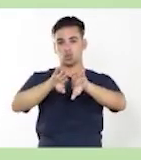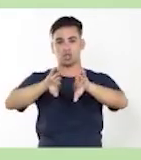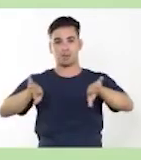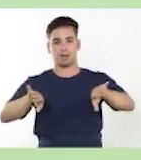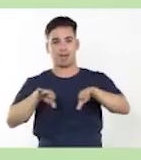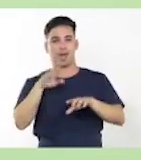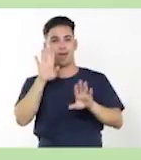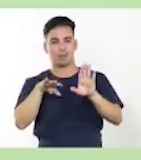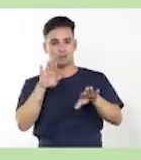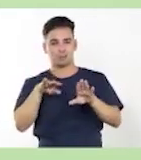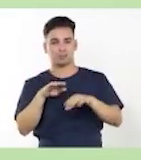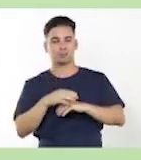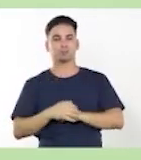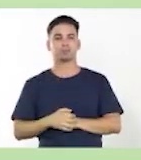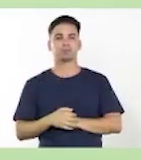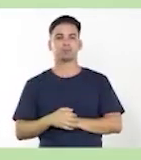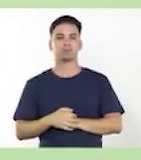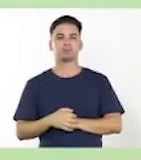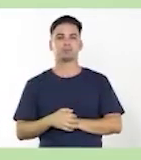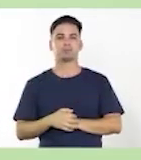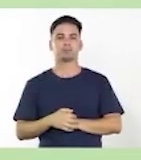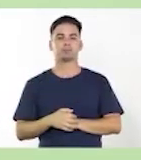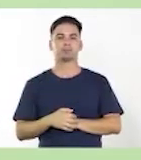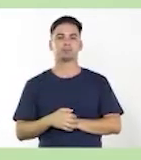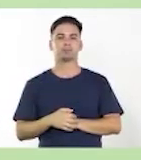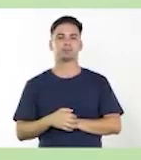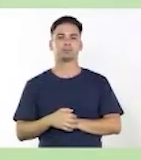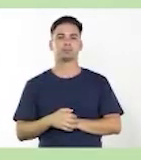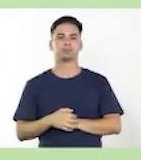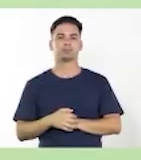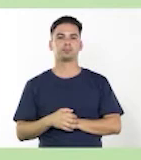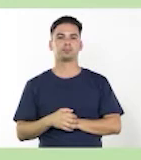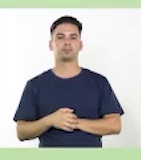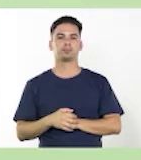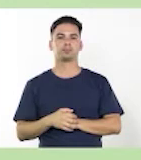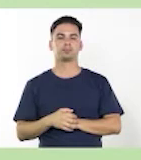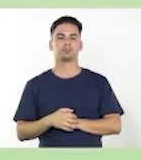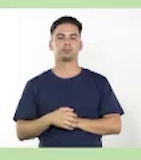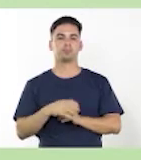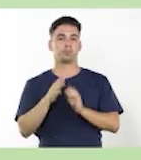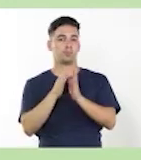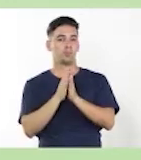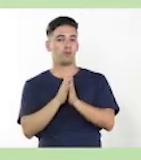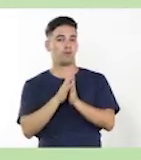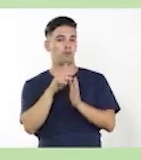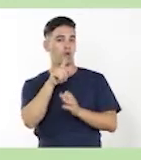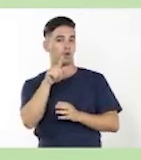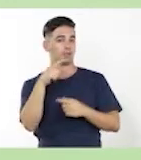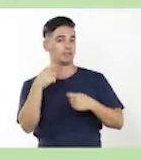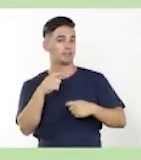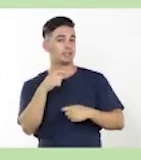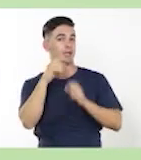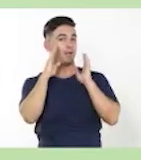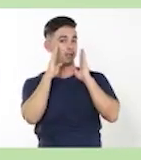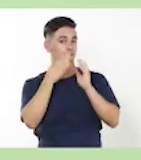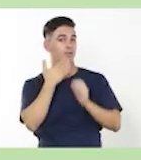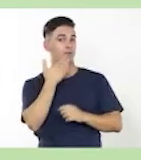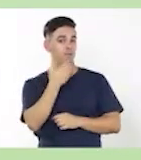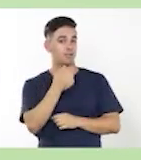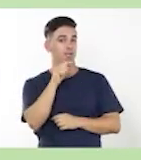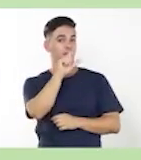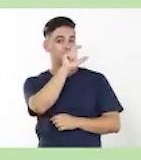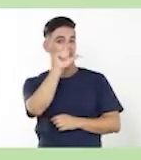estas palabras que se escriben juntas y que se escriben separadas. Por favor, deben atender bien este